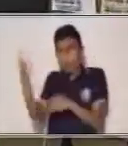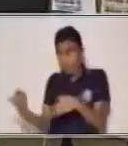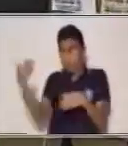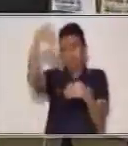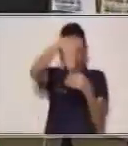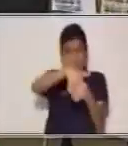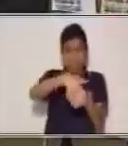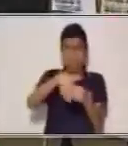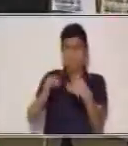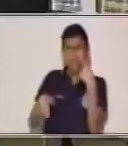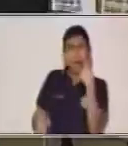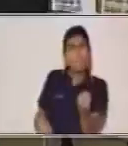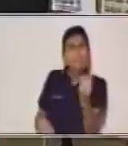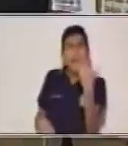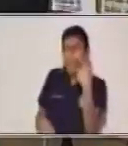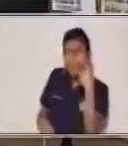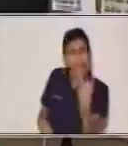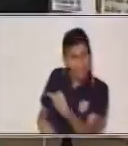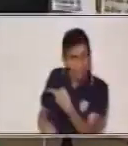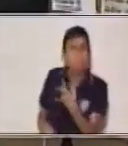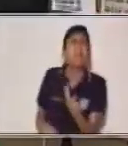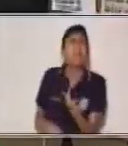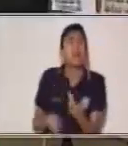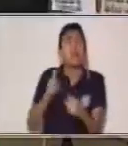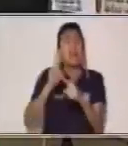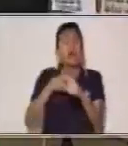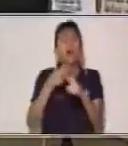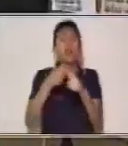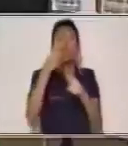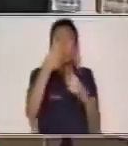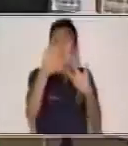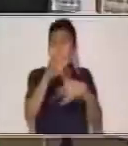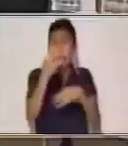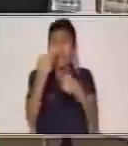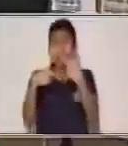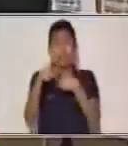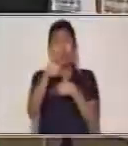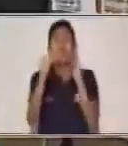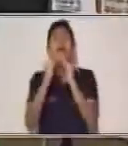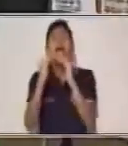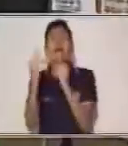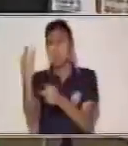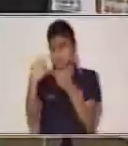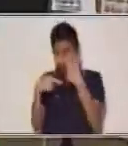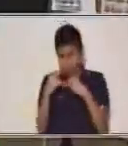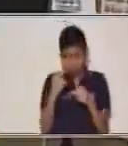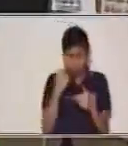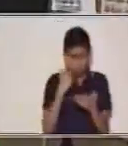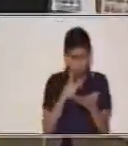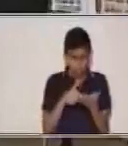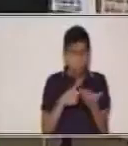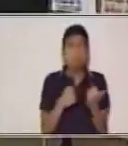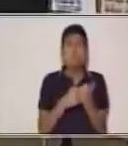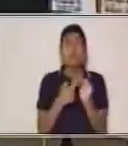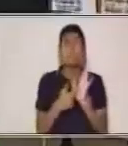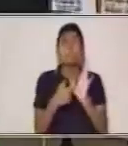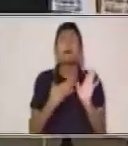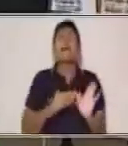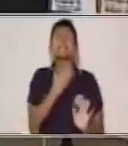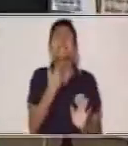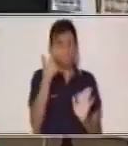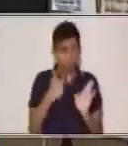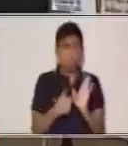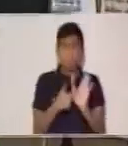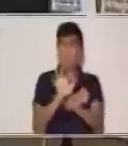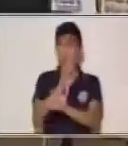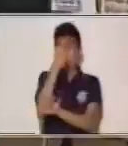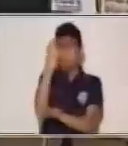establecimiento puedas tener ahí acumulado todas las evidencias de lo que has trabajado ahí al lado de tu